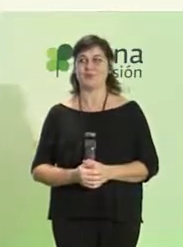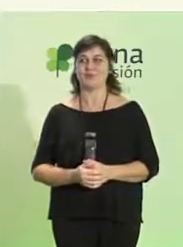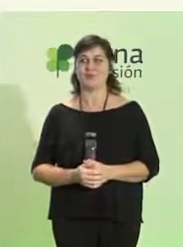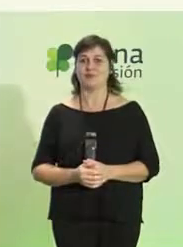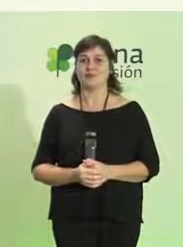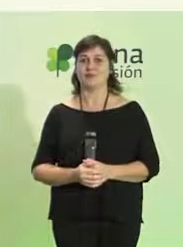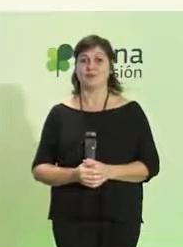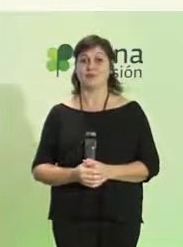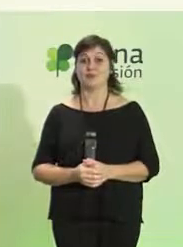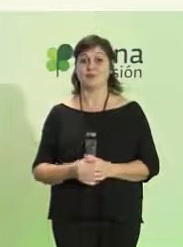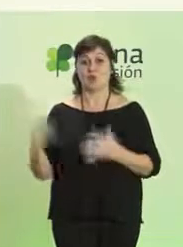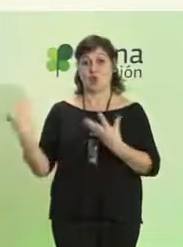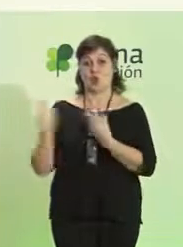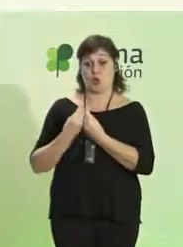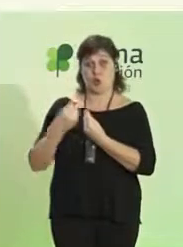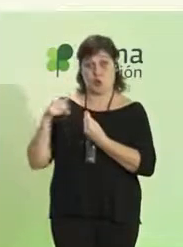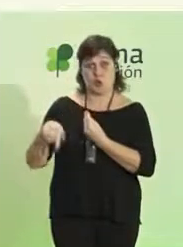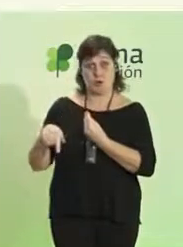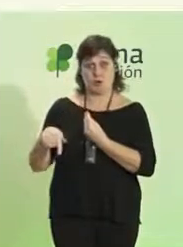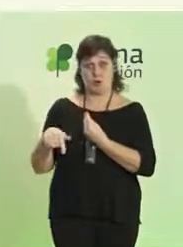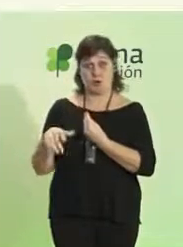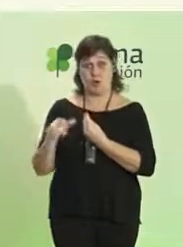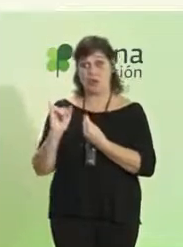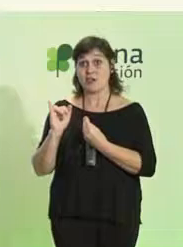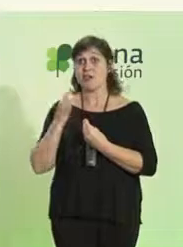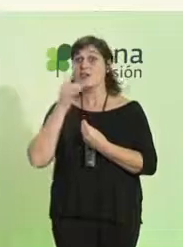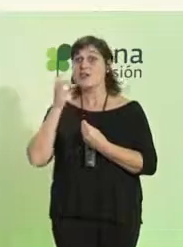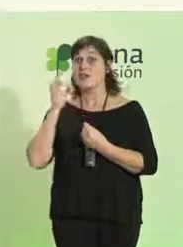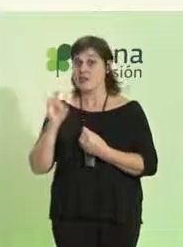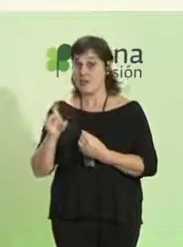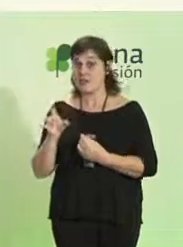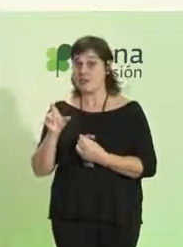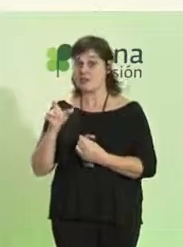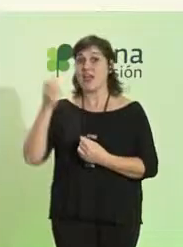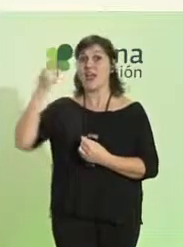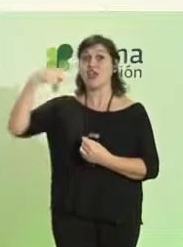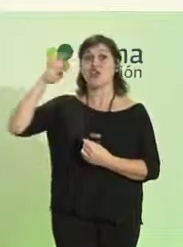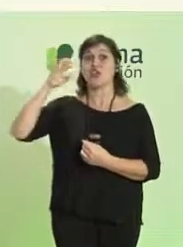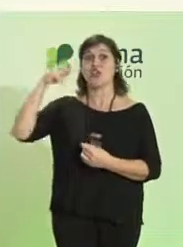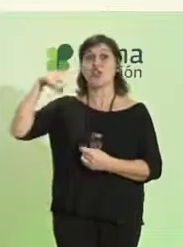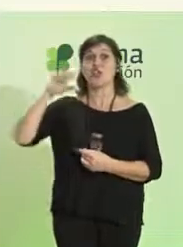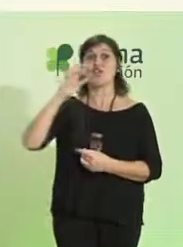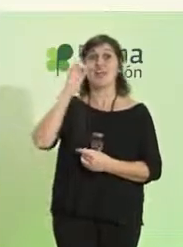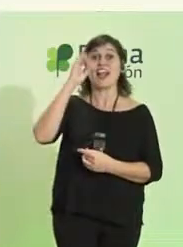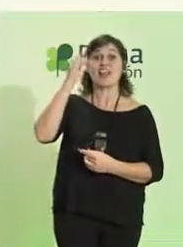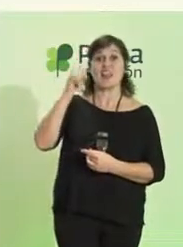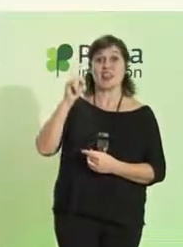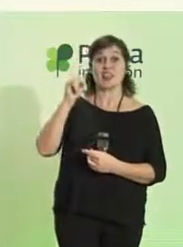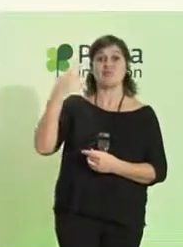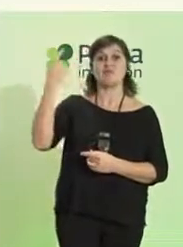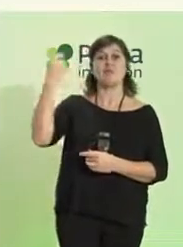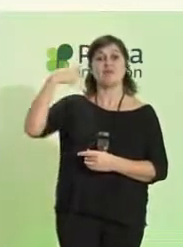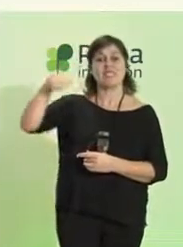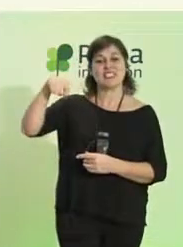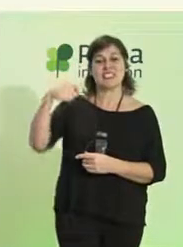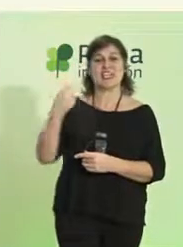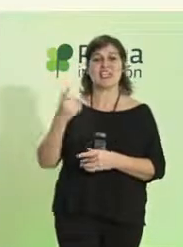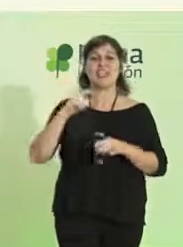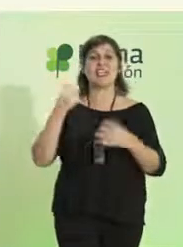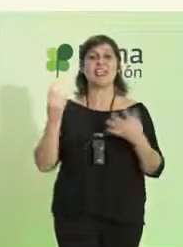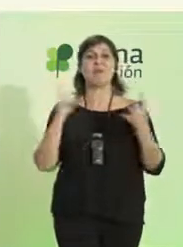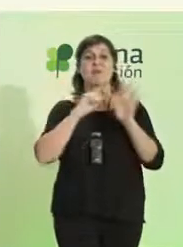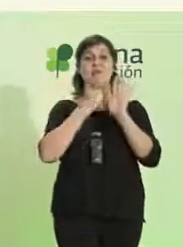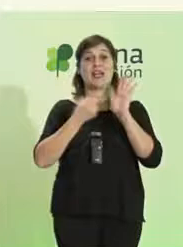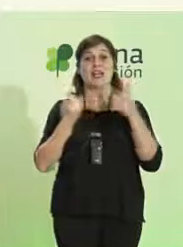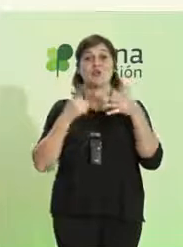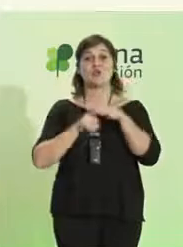Tenemos con nosotros a Antonio Fernández, presidente de Plena Inclusión, Andalucía.